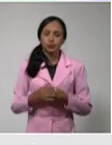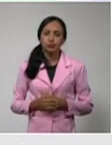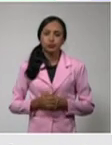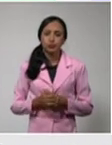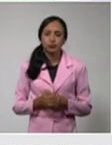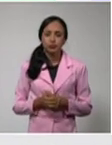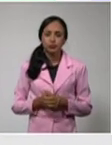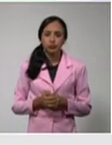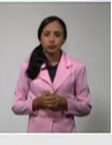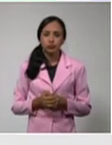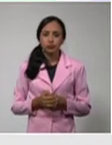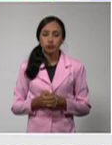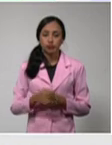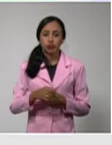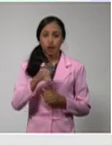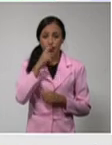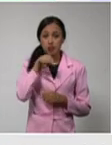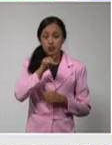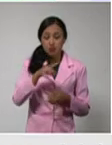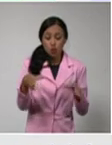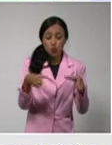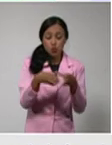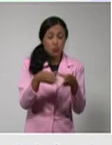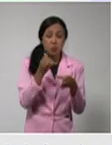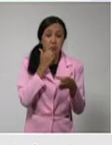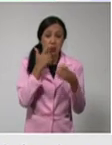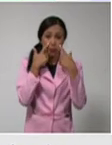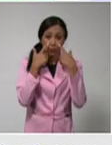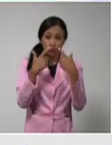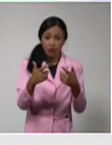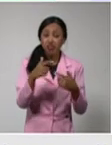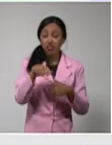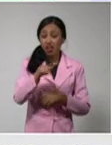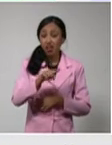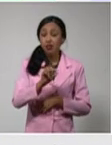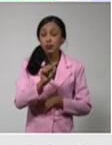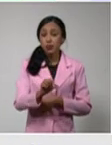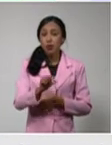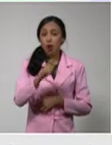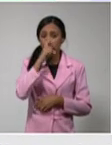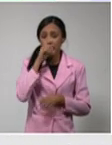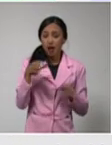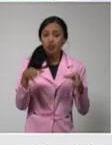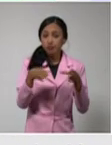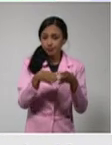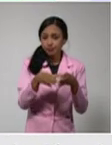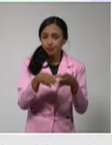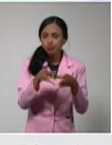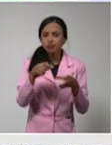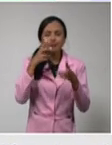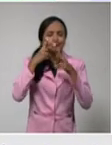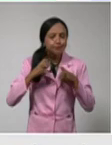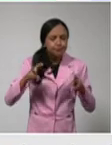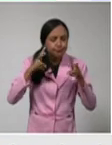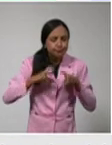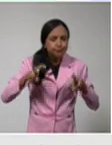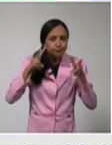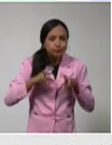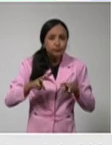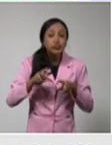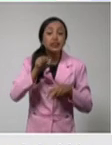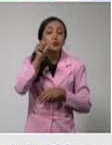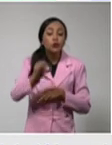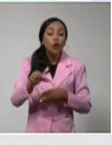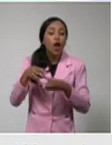de mayor importancia, donde realmente estudiamos y que requiere de un aislamiento